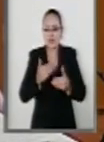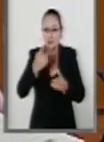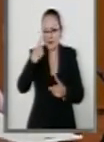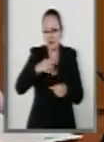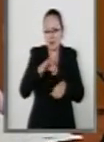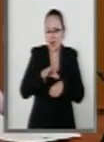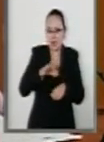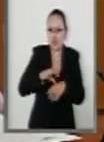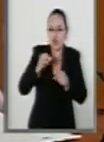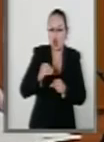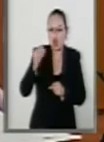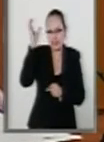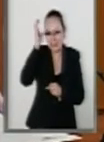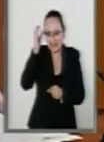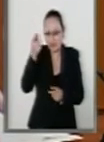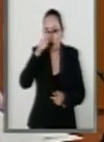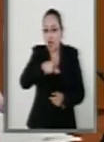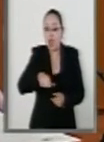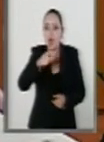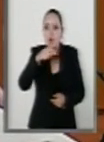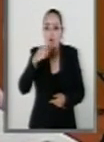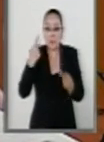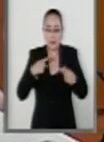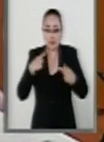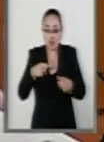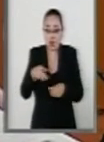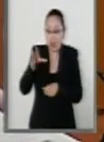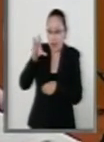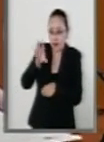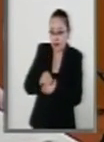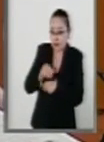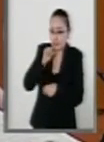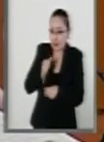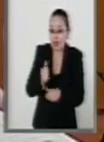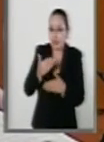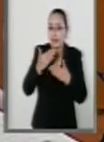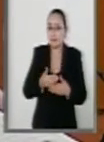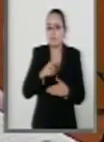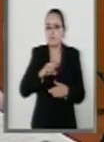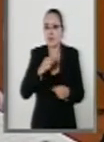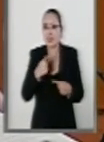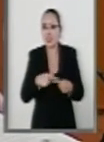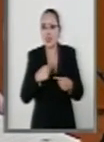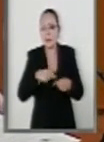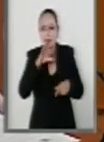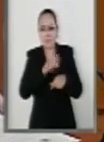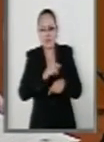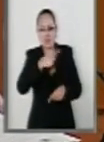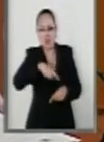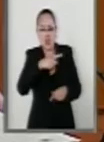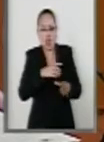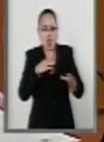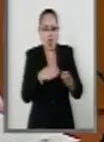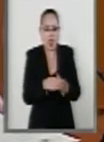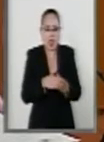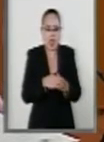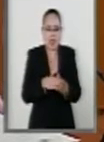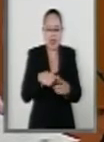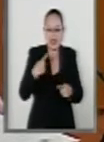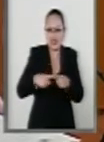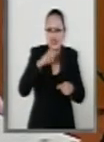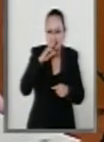médicos o científicos en una persona sin su consentimiento y sin el consentimiento de quien legalmente